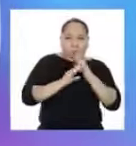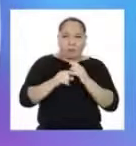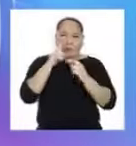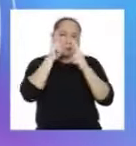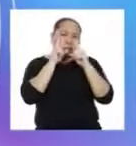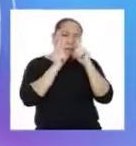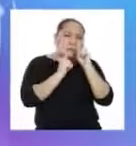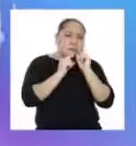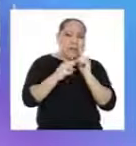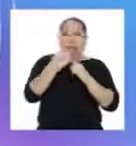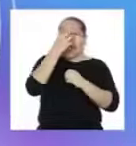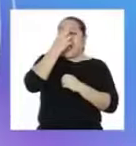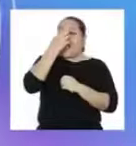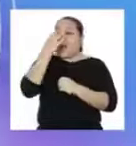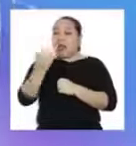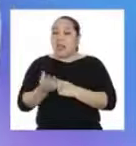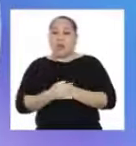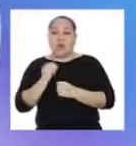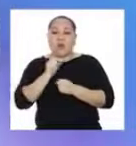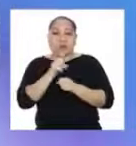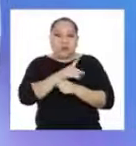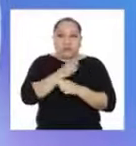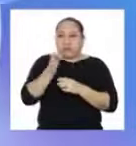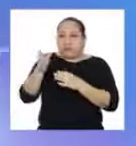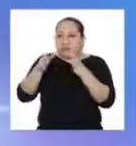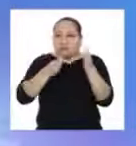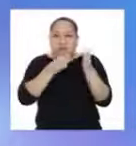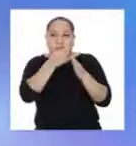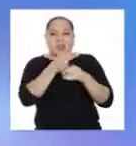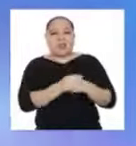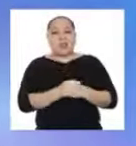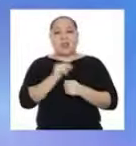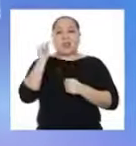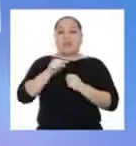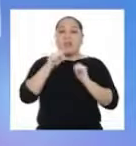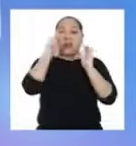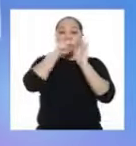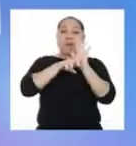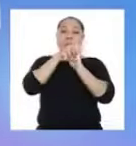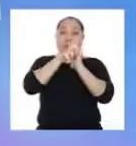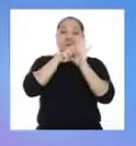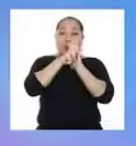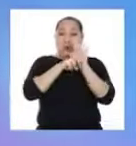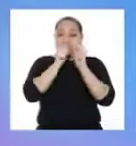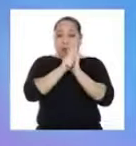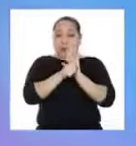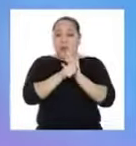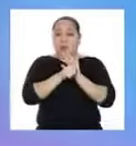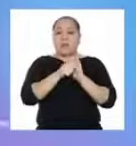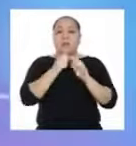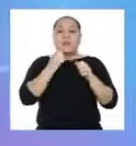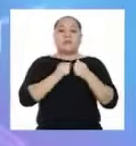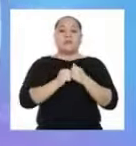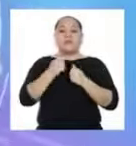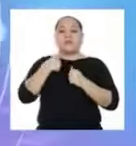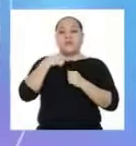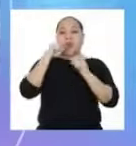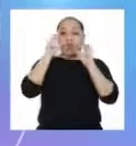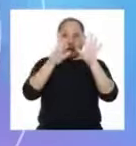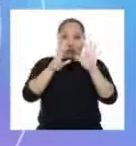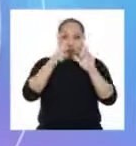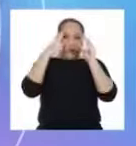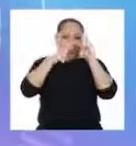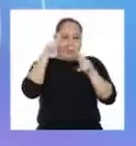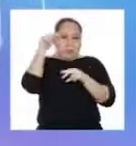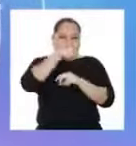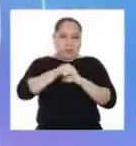acción, drama, comedia o aventura. En el caso de las películas de acción, he visto 8